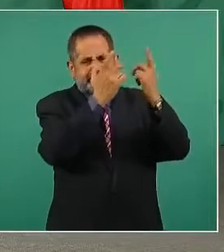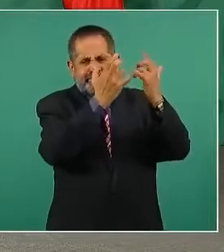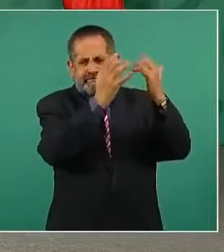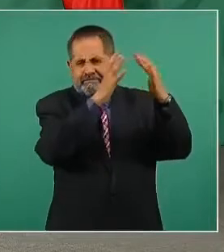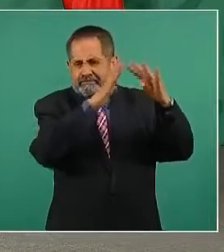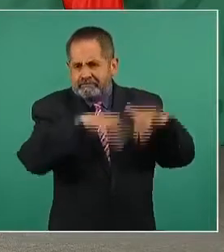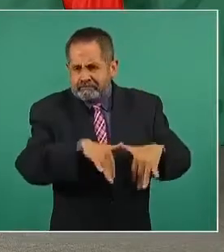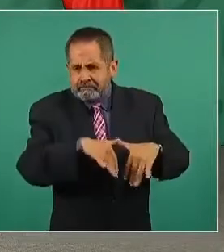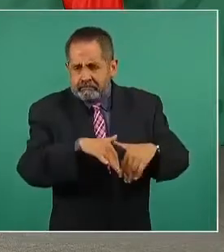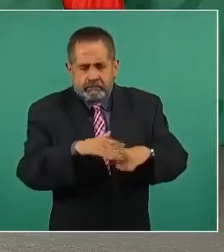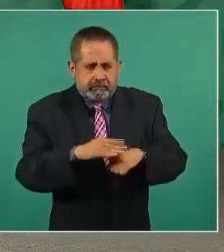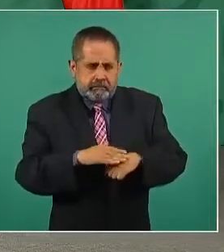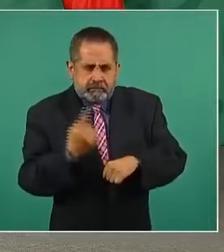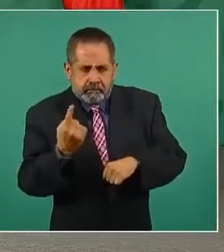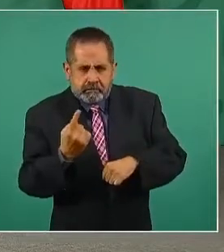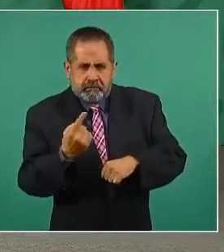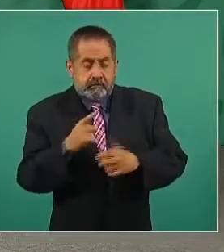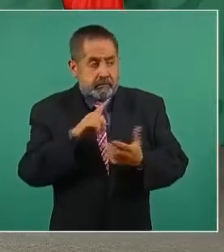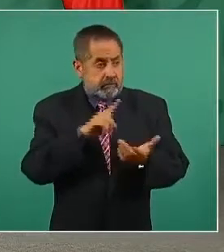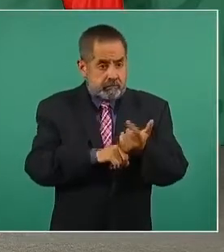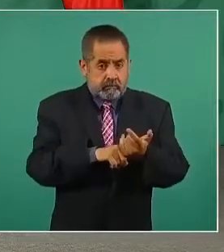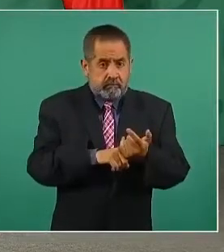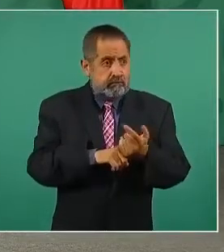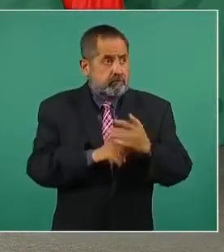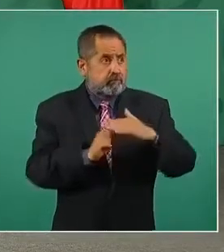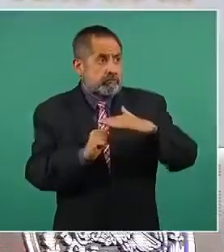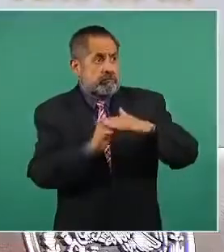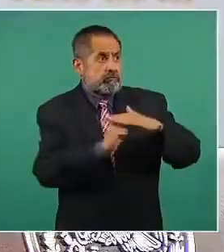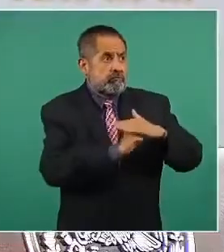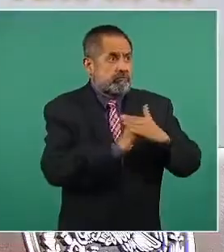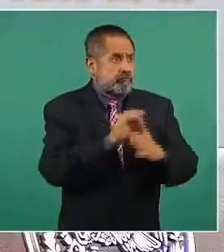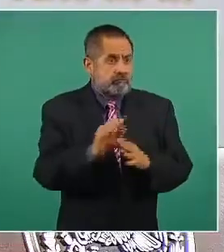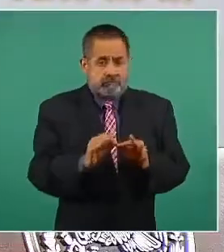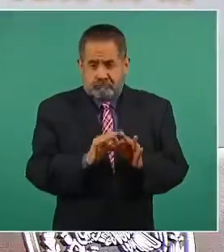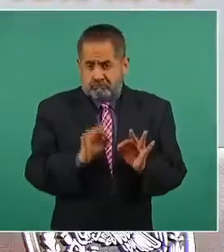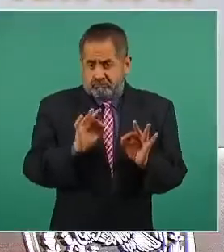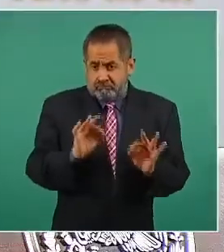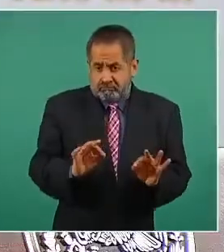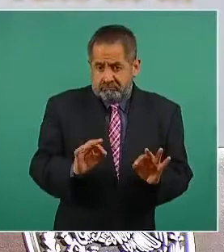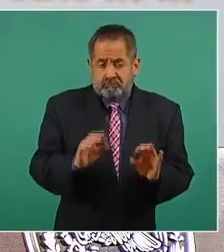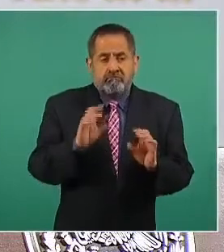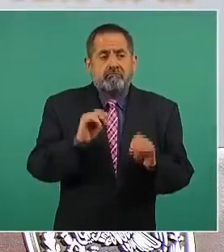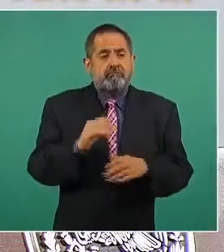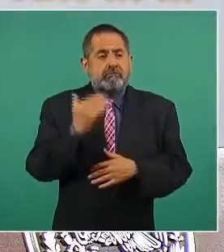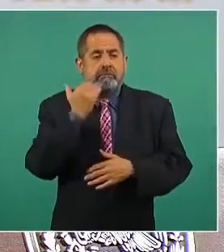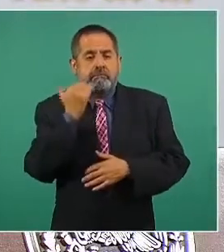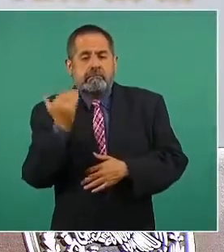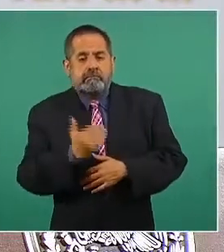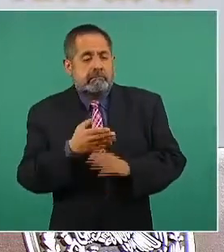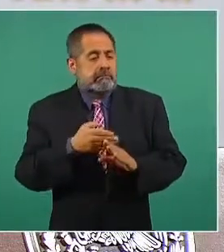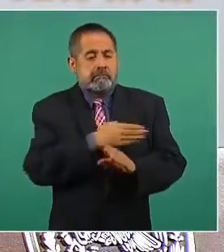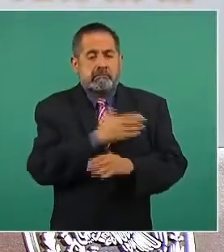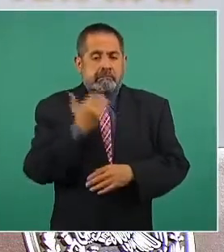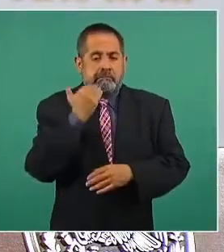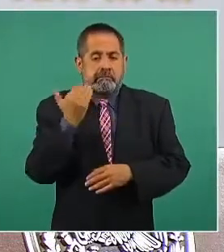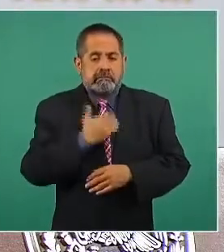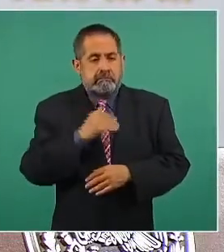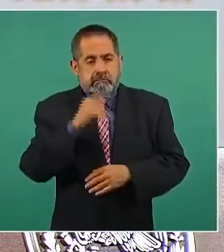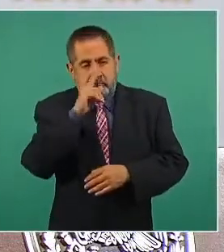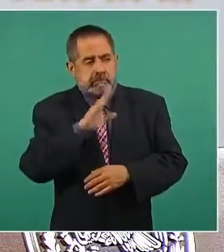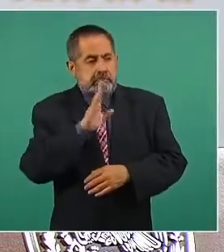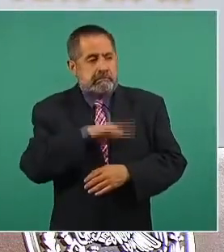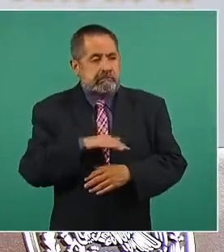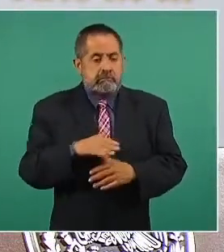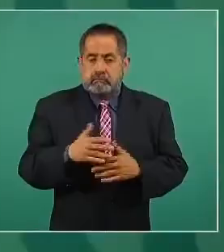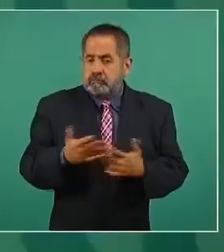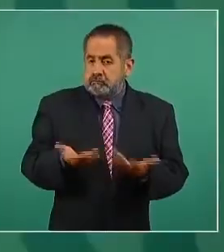si la mina estaba en condiciones para trabajar o